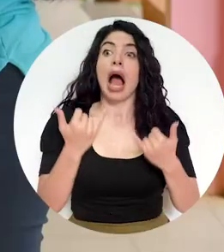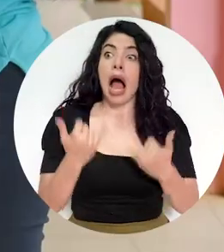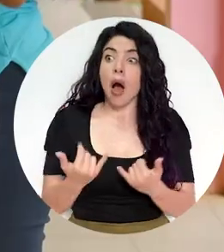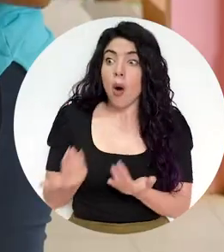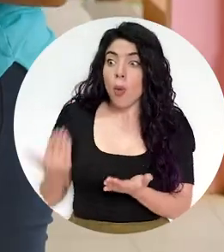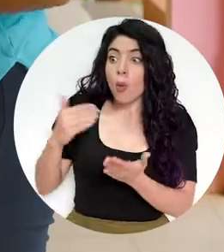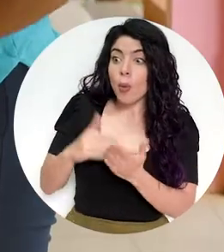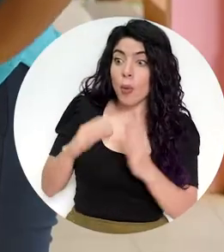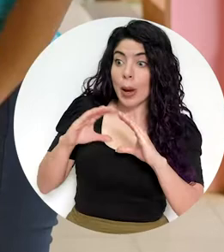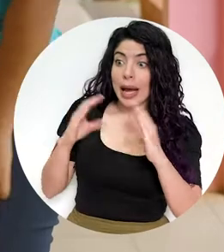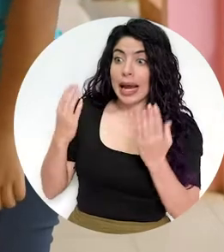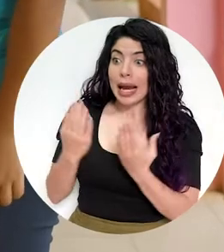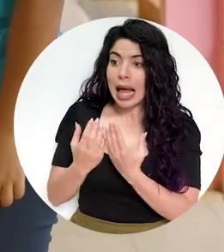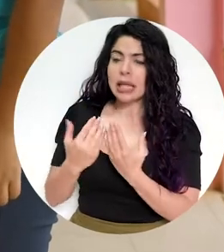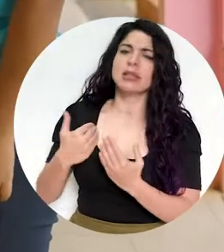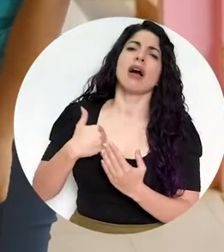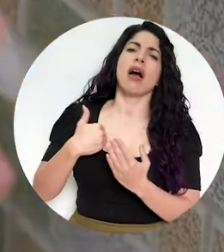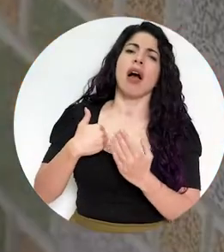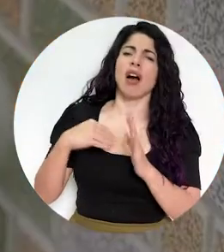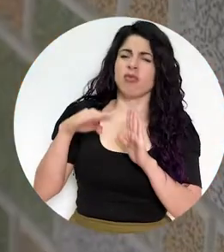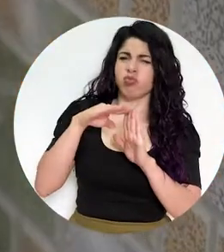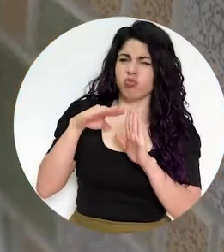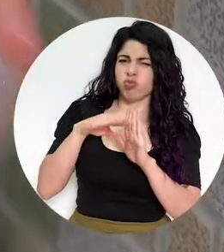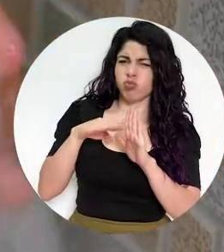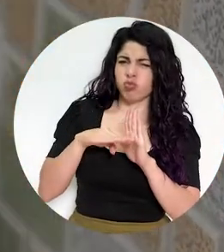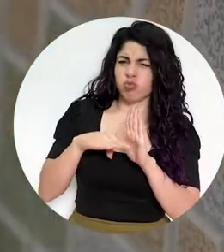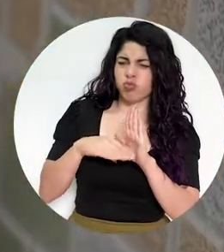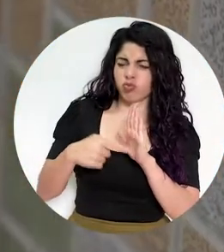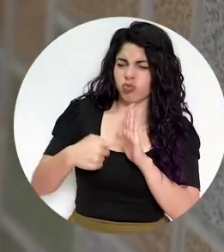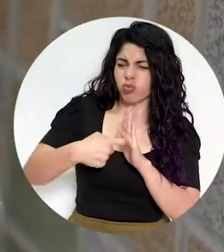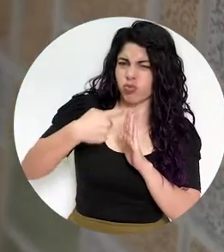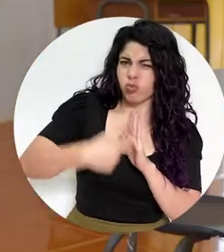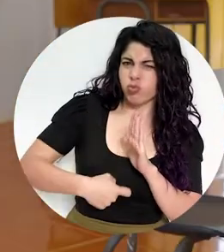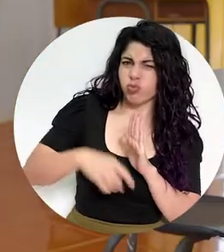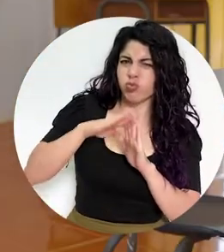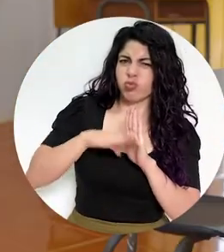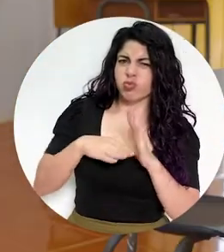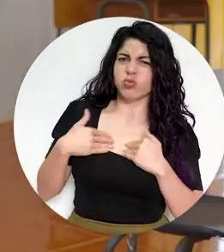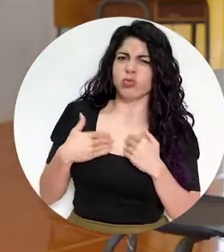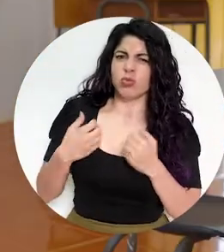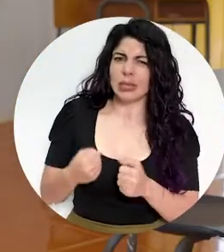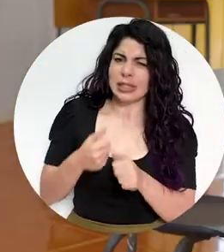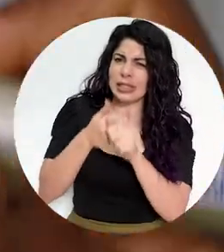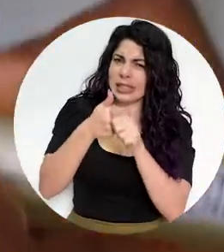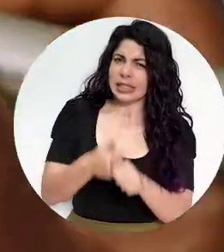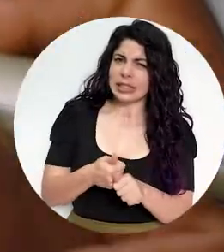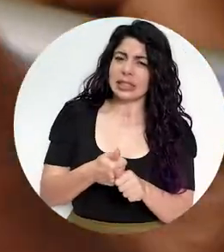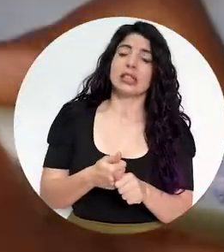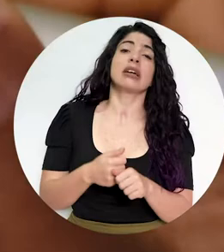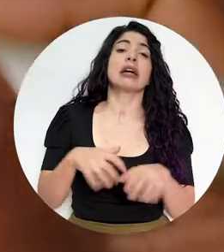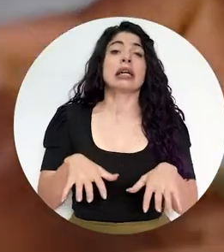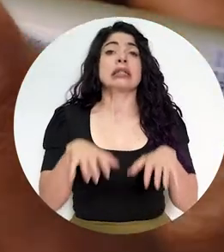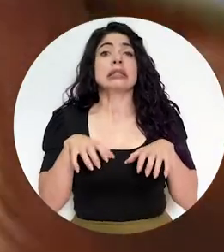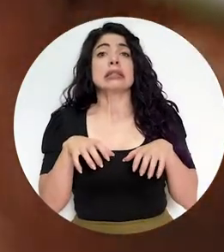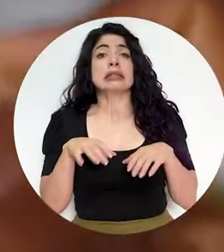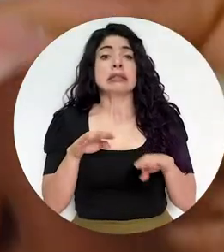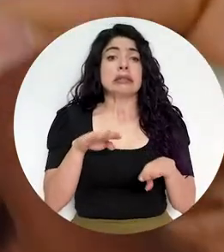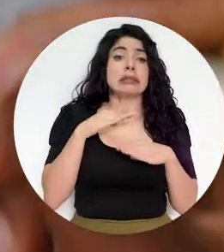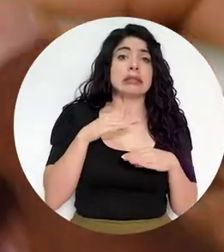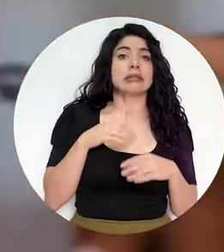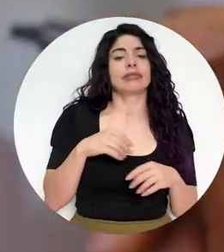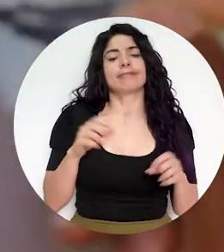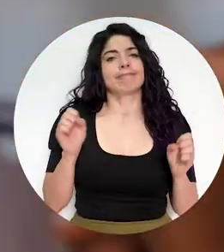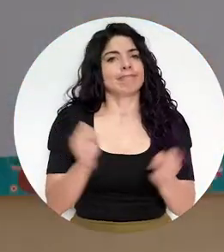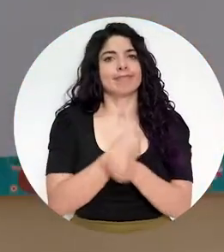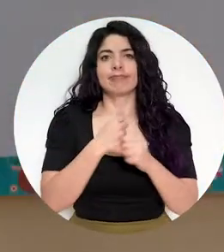ahora con el regreso a clases siguiendo estrictos protocolos sanitarios. Quedarnos paralizados no